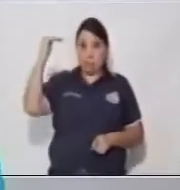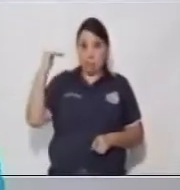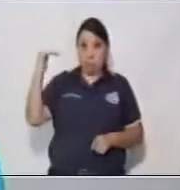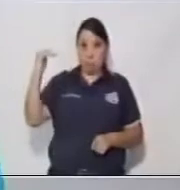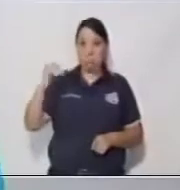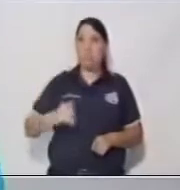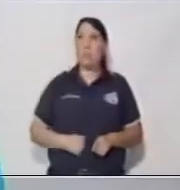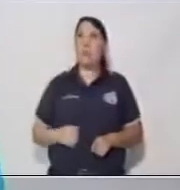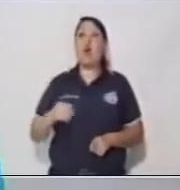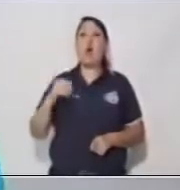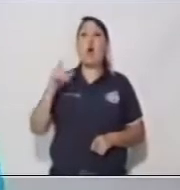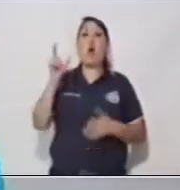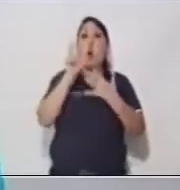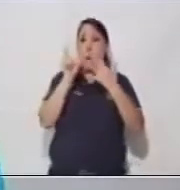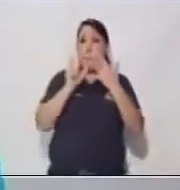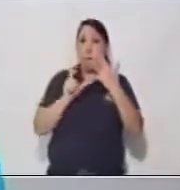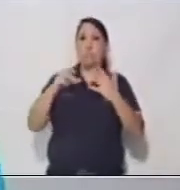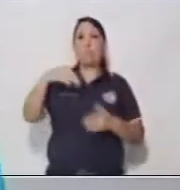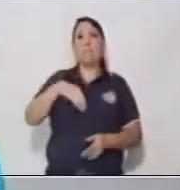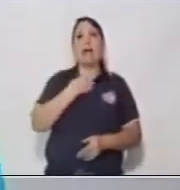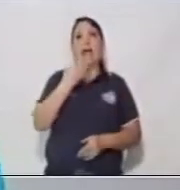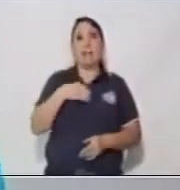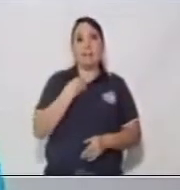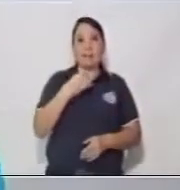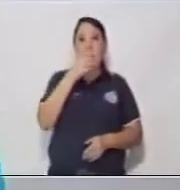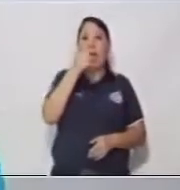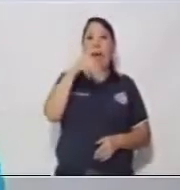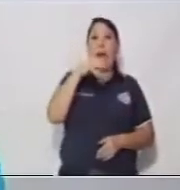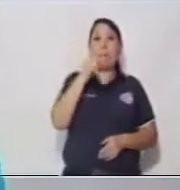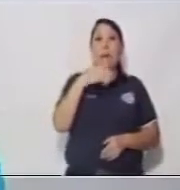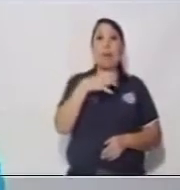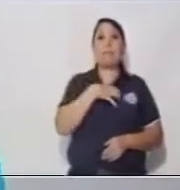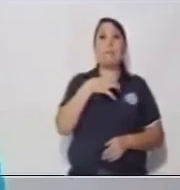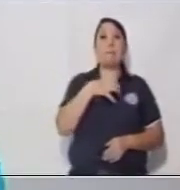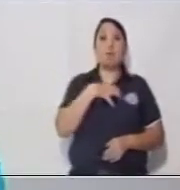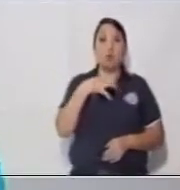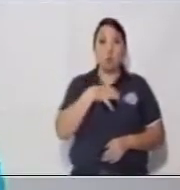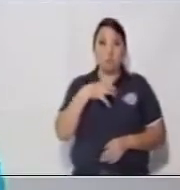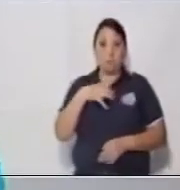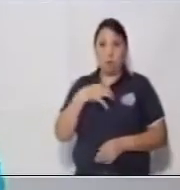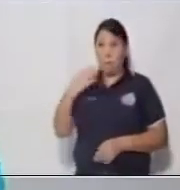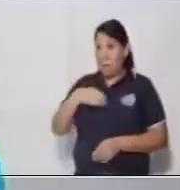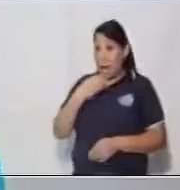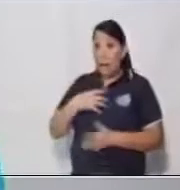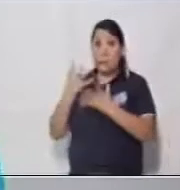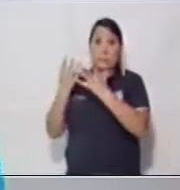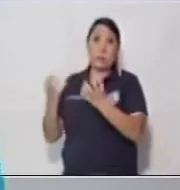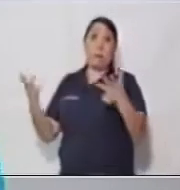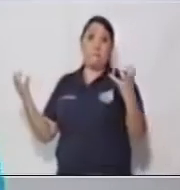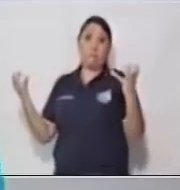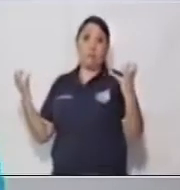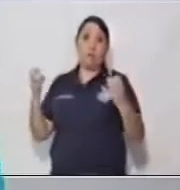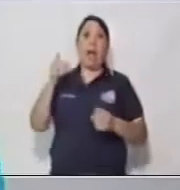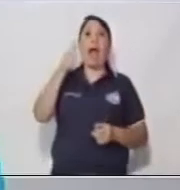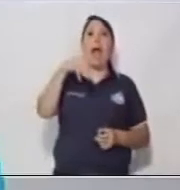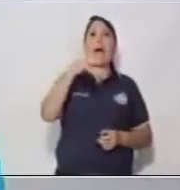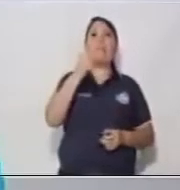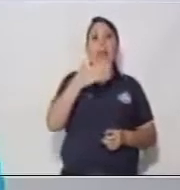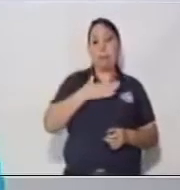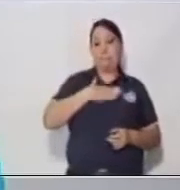común sería maestra. ¿Verdad? Porque maestra, hay muchas maestras. En este caso